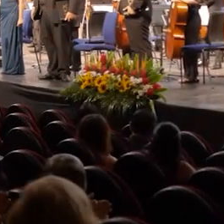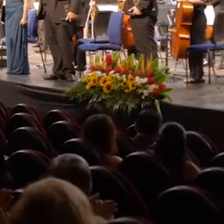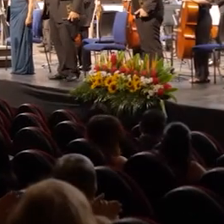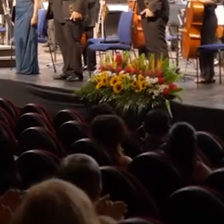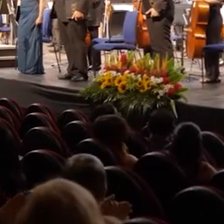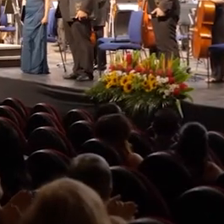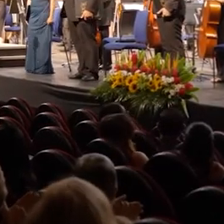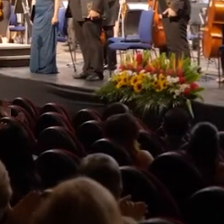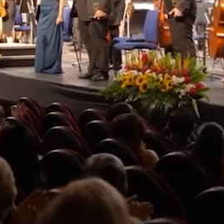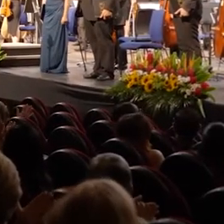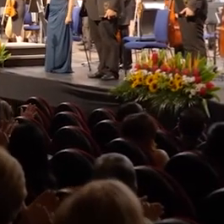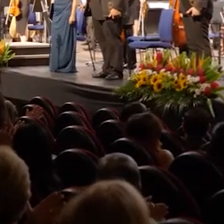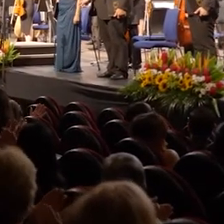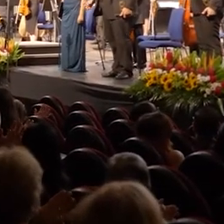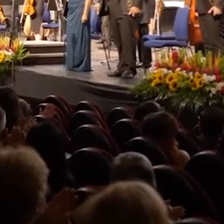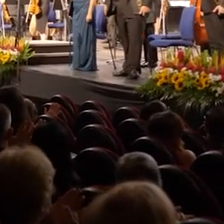por ver el video.